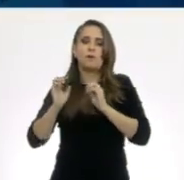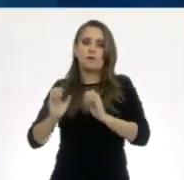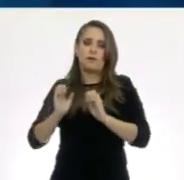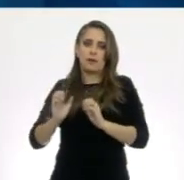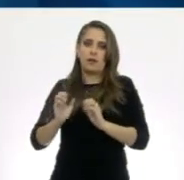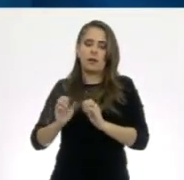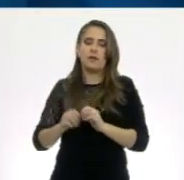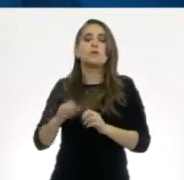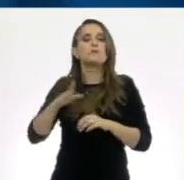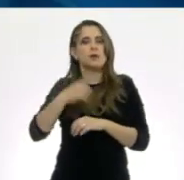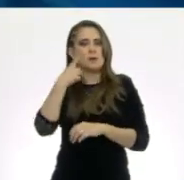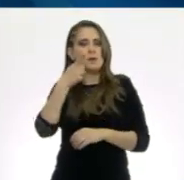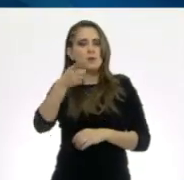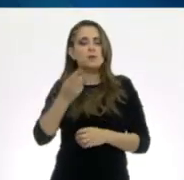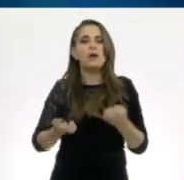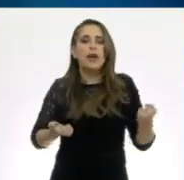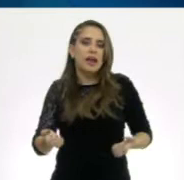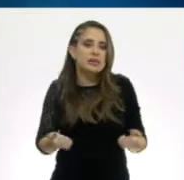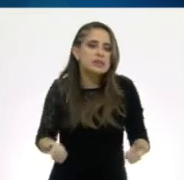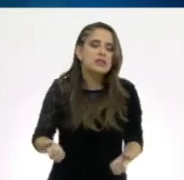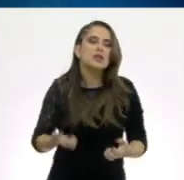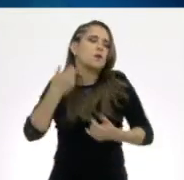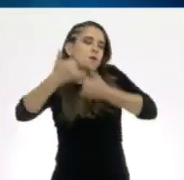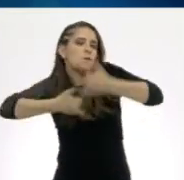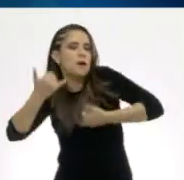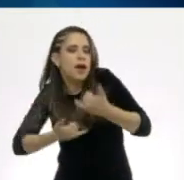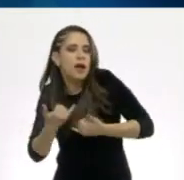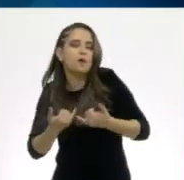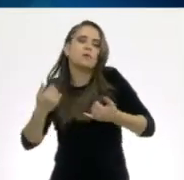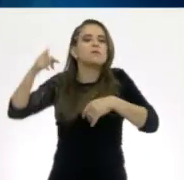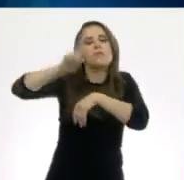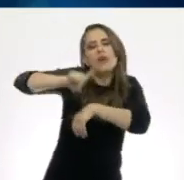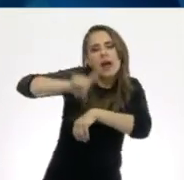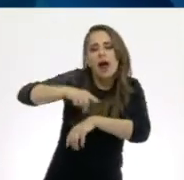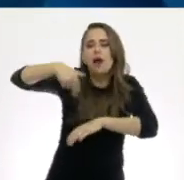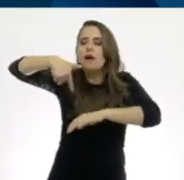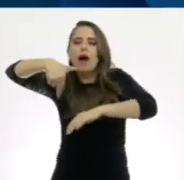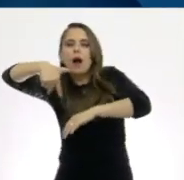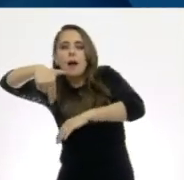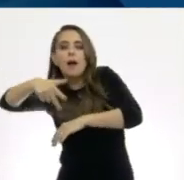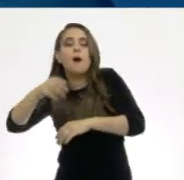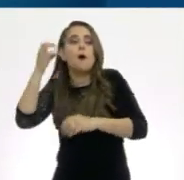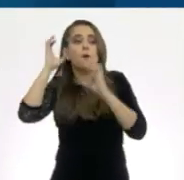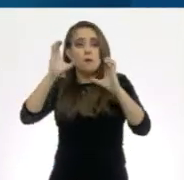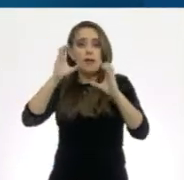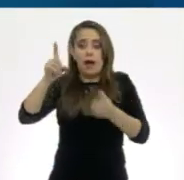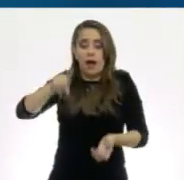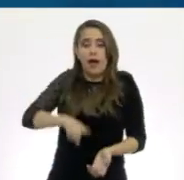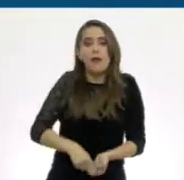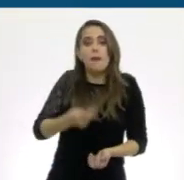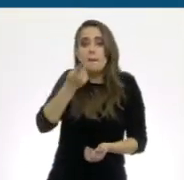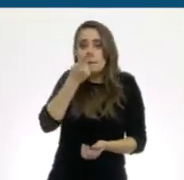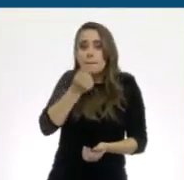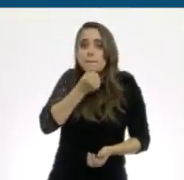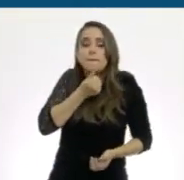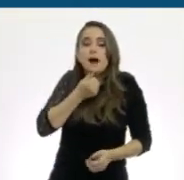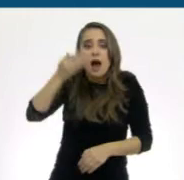hacer ejercicio y nuestras actividades normales, debemos cuidar de no golpear nuestros genitales.